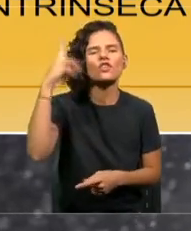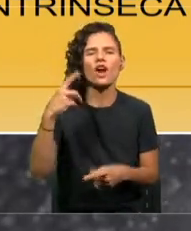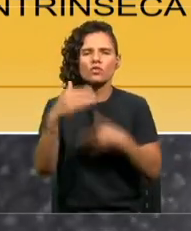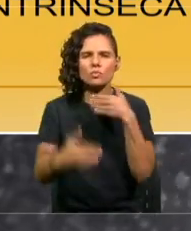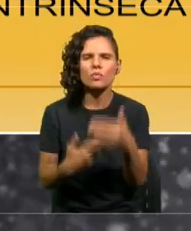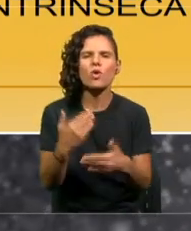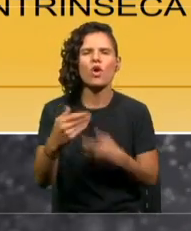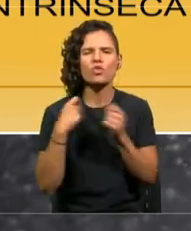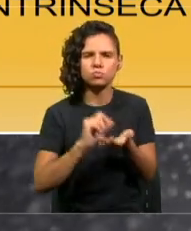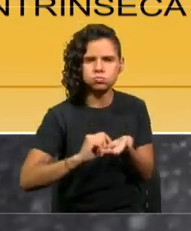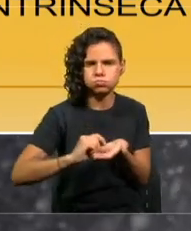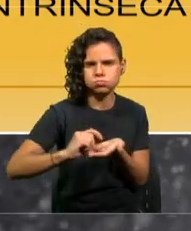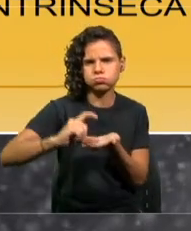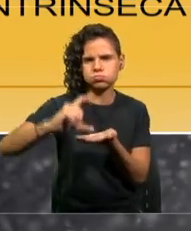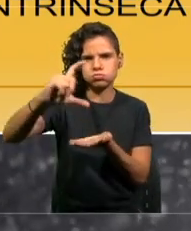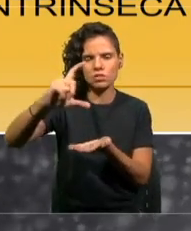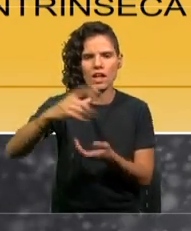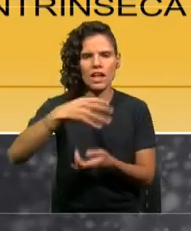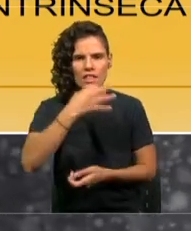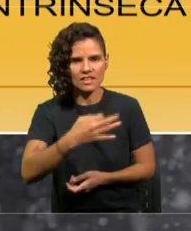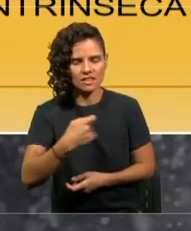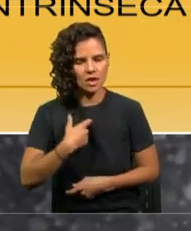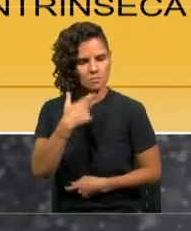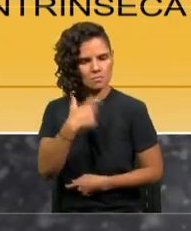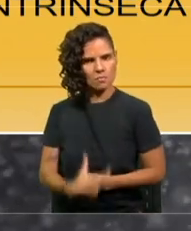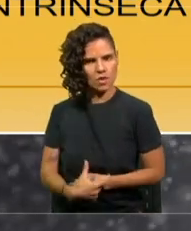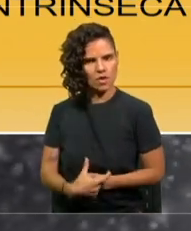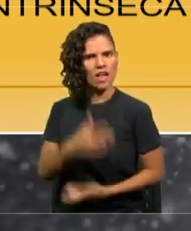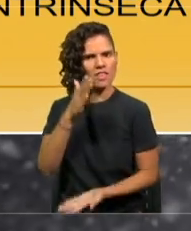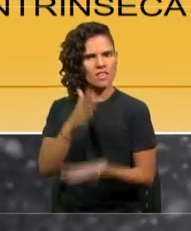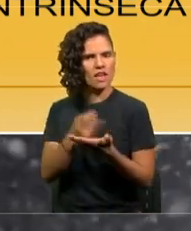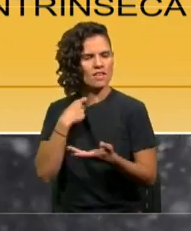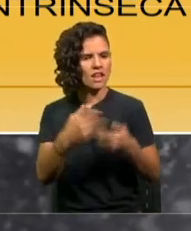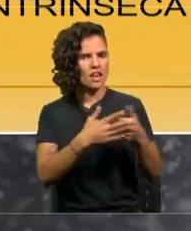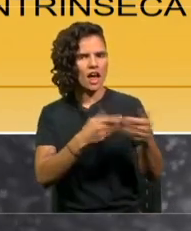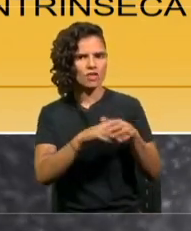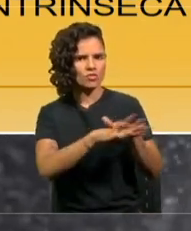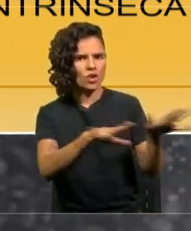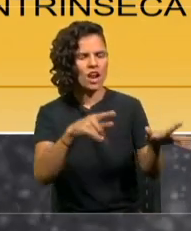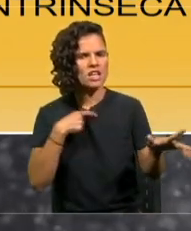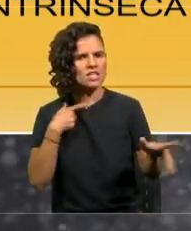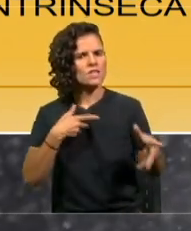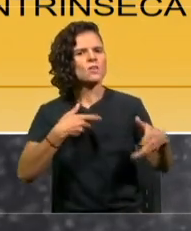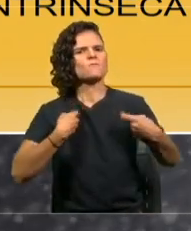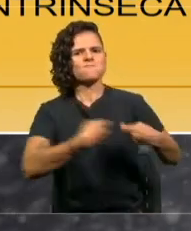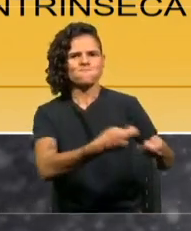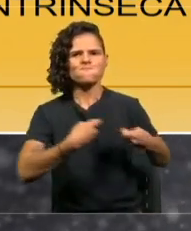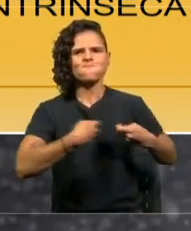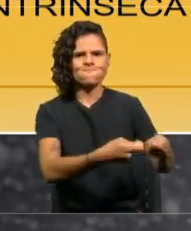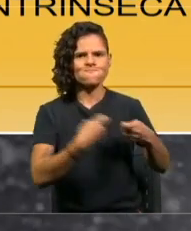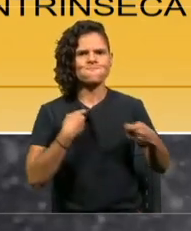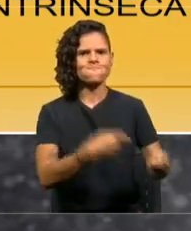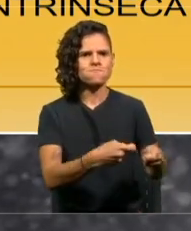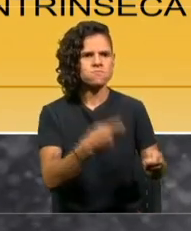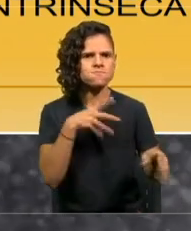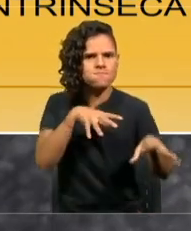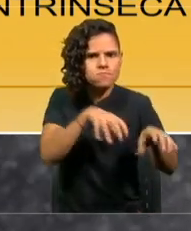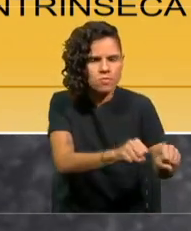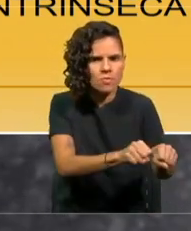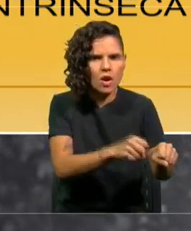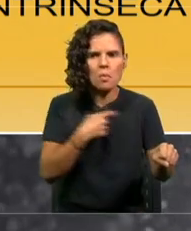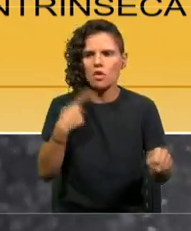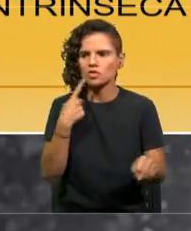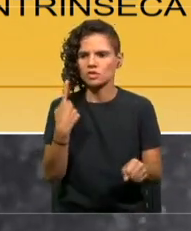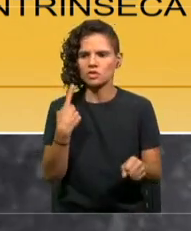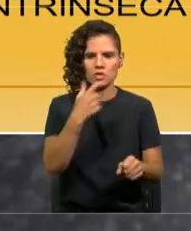el hombre tiene que transformar y explotar la naturaleza, como si el hombre fuera independiente de la naturaleza. El nuevo